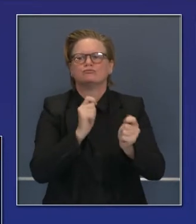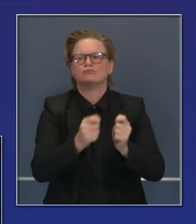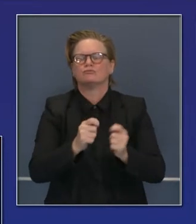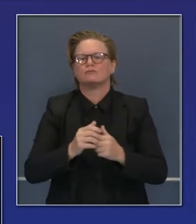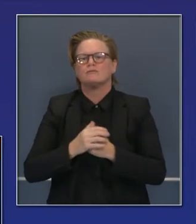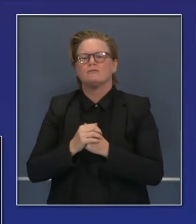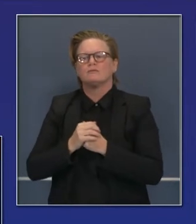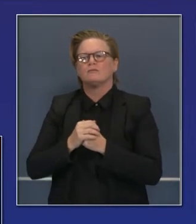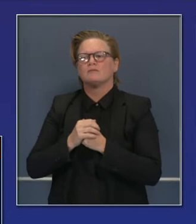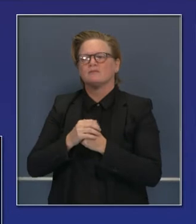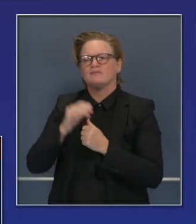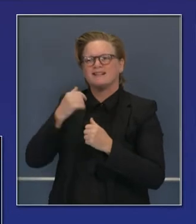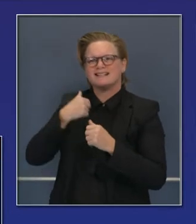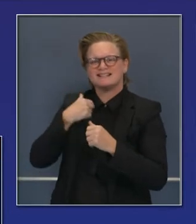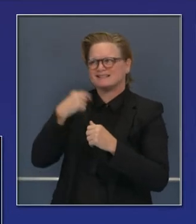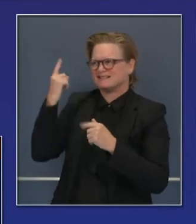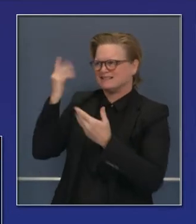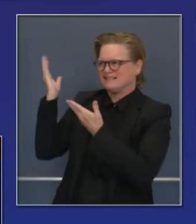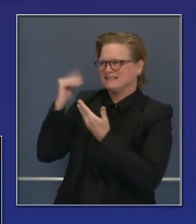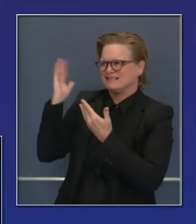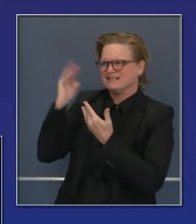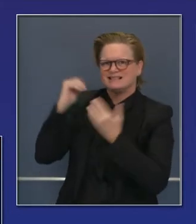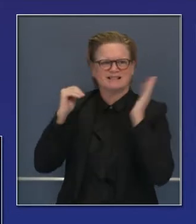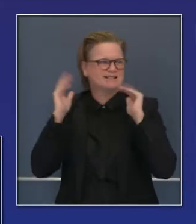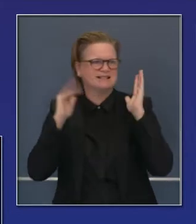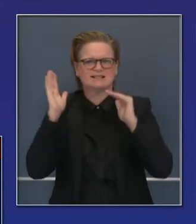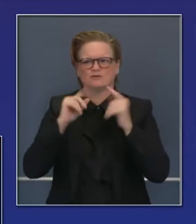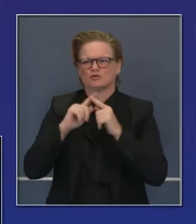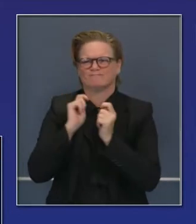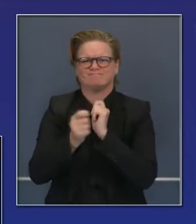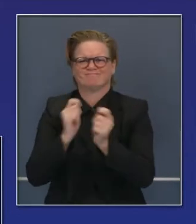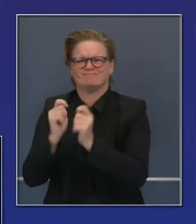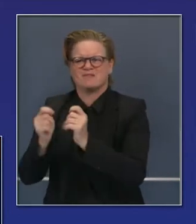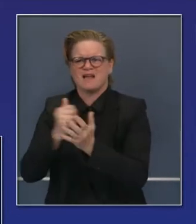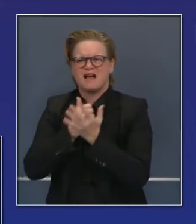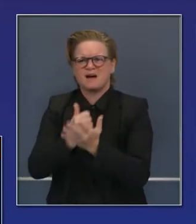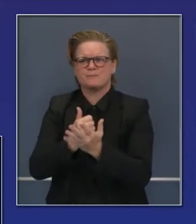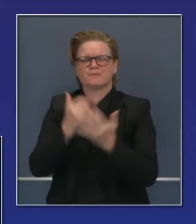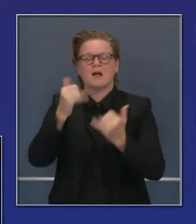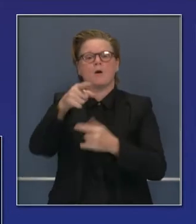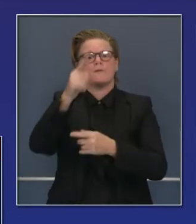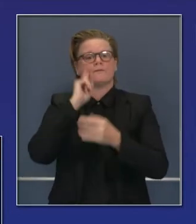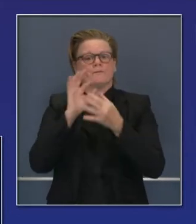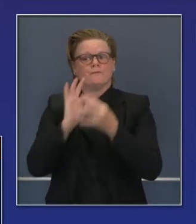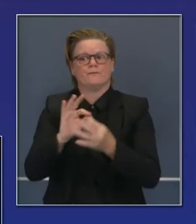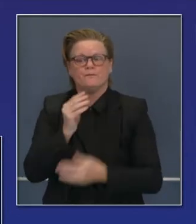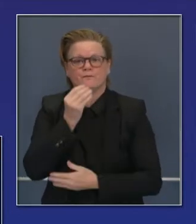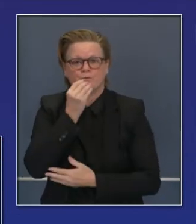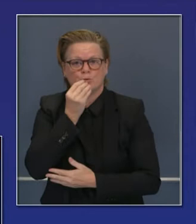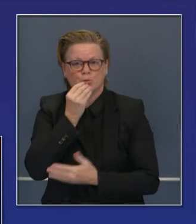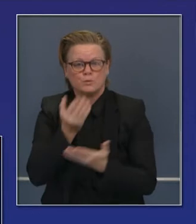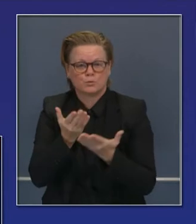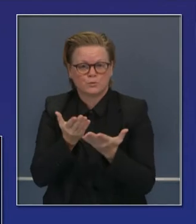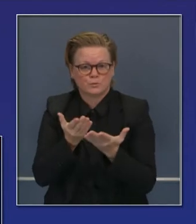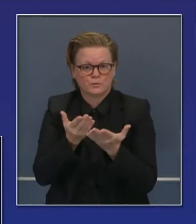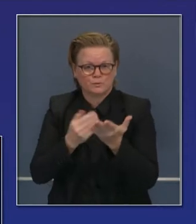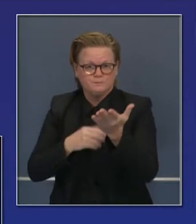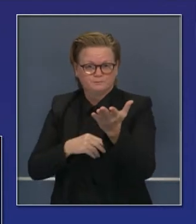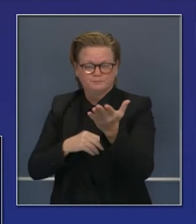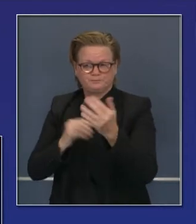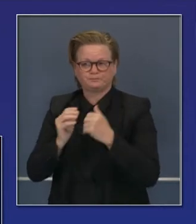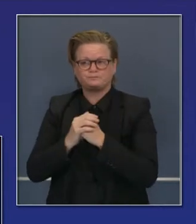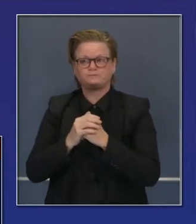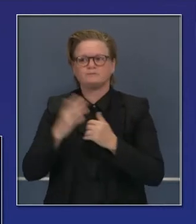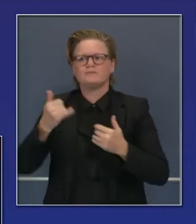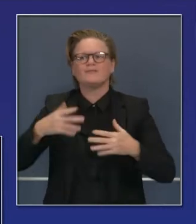estos programas de apoyo. Recursos de alimentos también son ahora una prioridad. Siempre